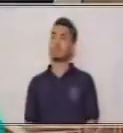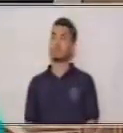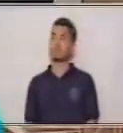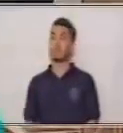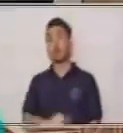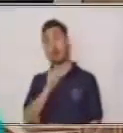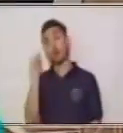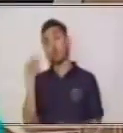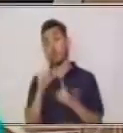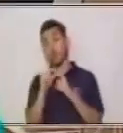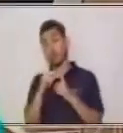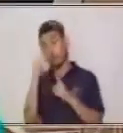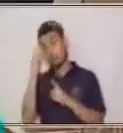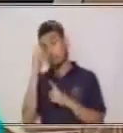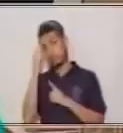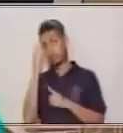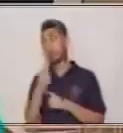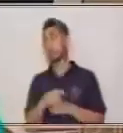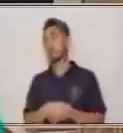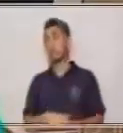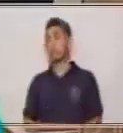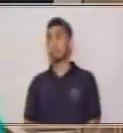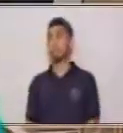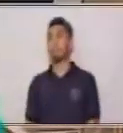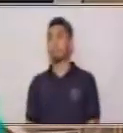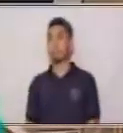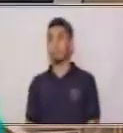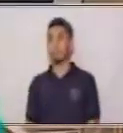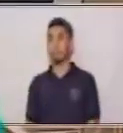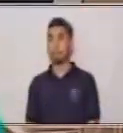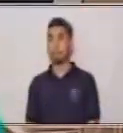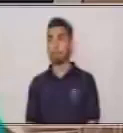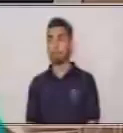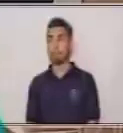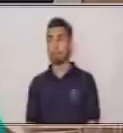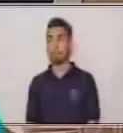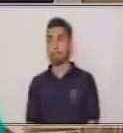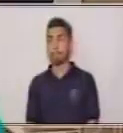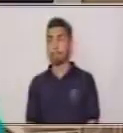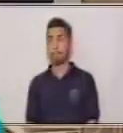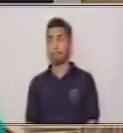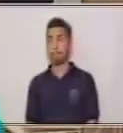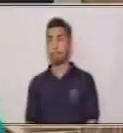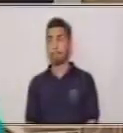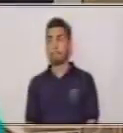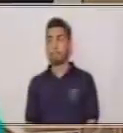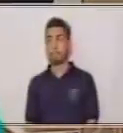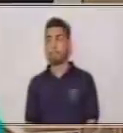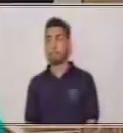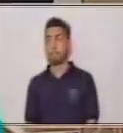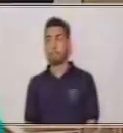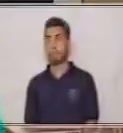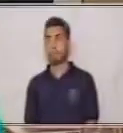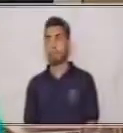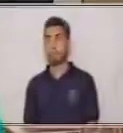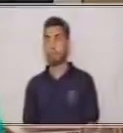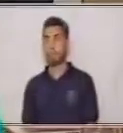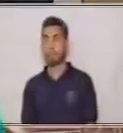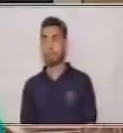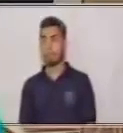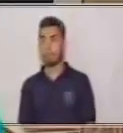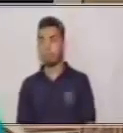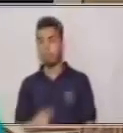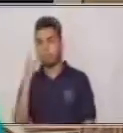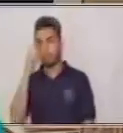¿Ustedes lo recuerdan? A ver, banco, gato, manzana, plátano, trapo, morado, foco. Ay,